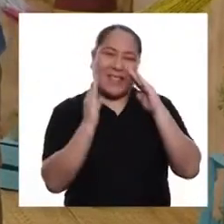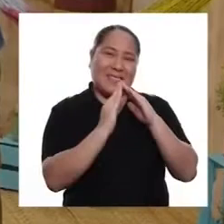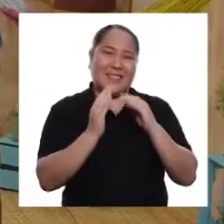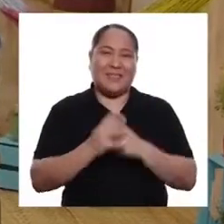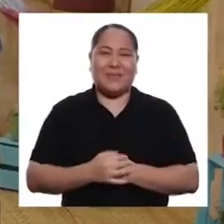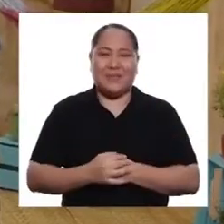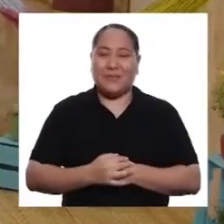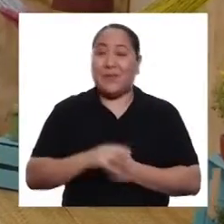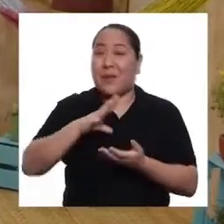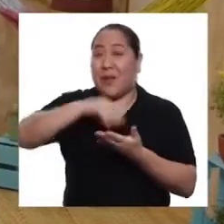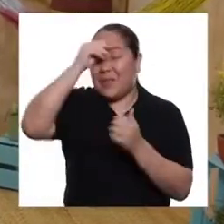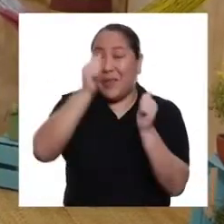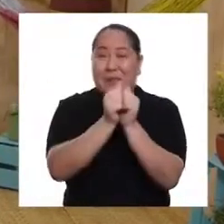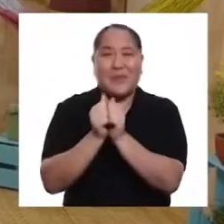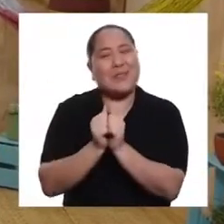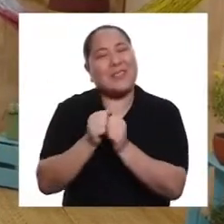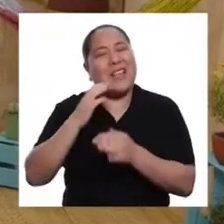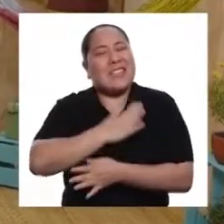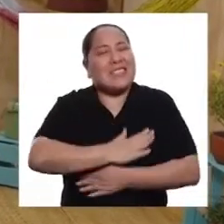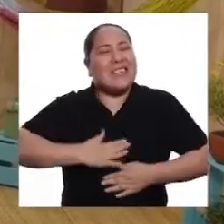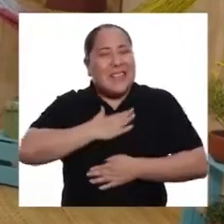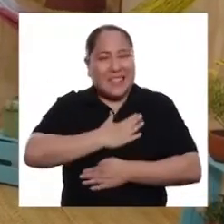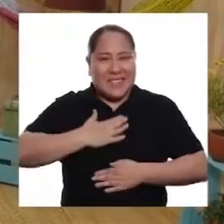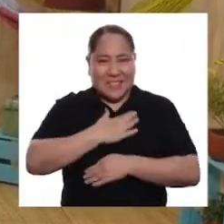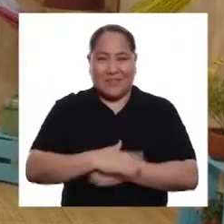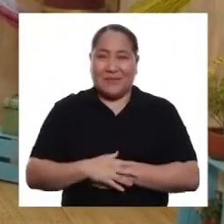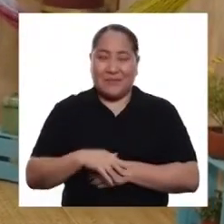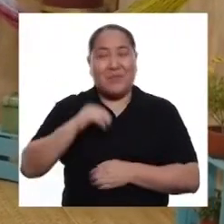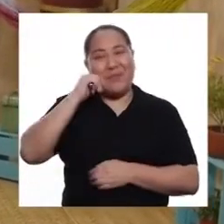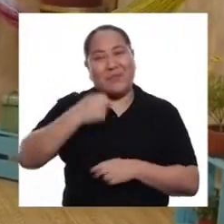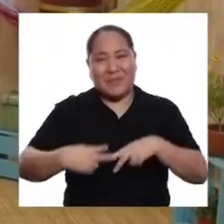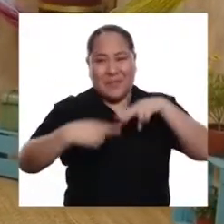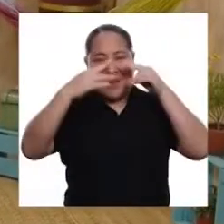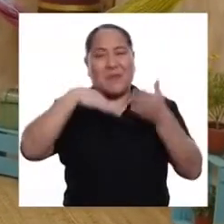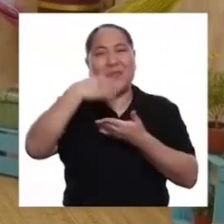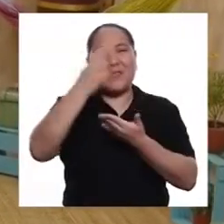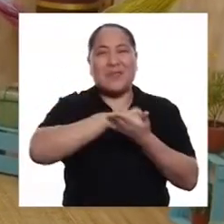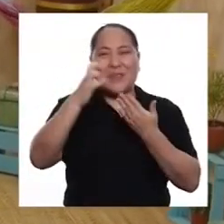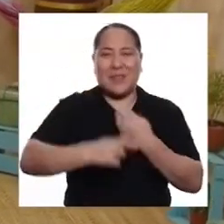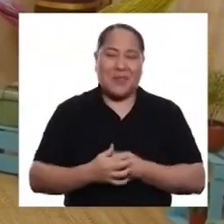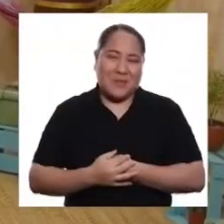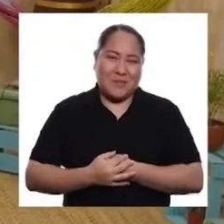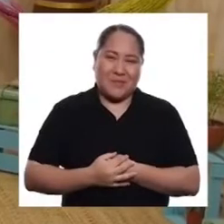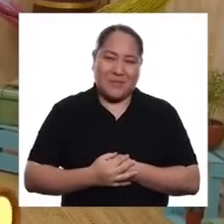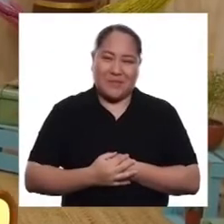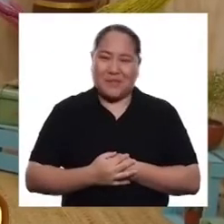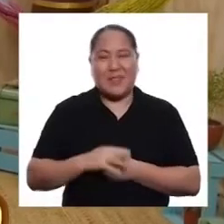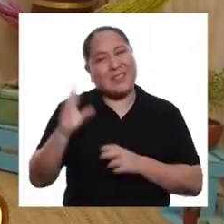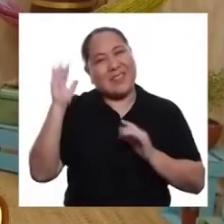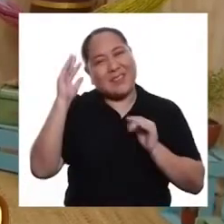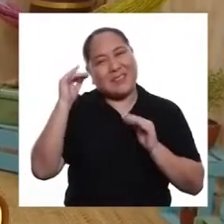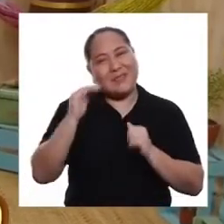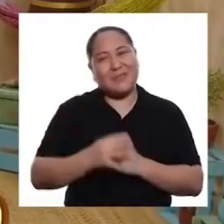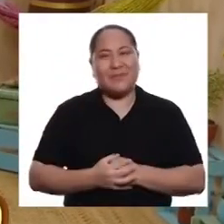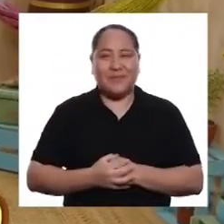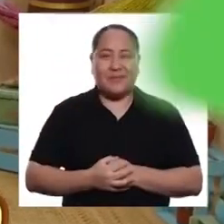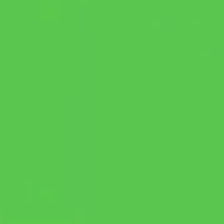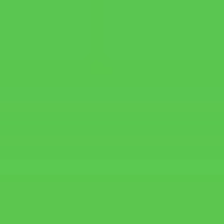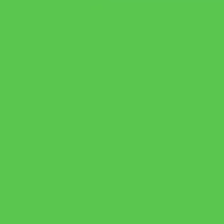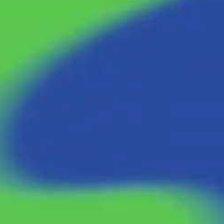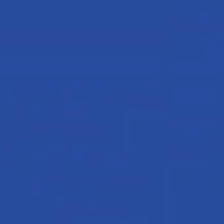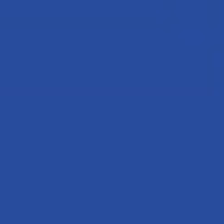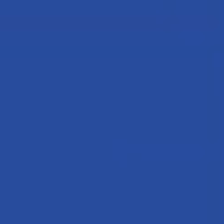¡Aprenda en casa! Porque aprender juntos... ...es más divertido. ¡Nos vemos en el próximo programa! ¡Nos vemos!